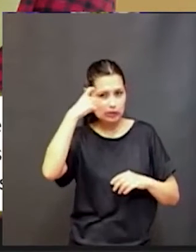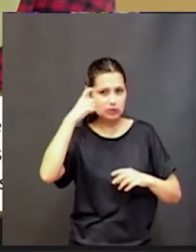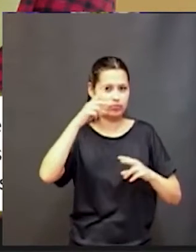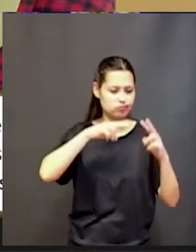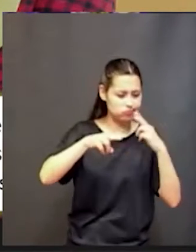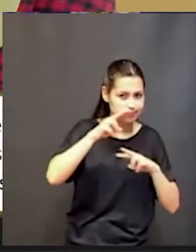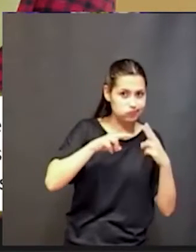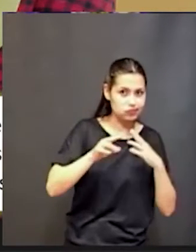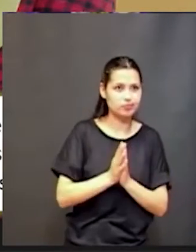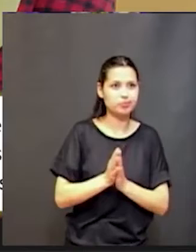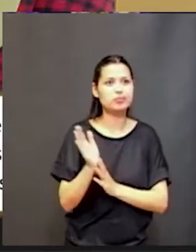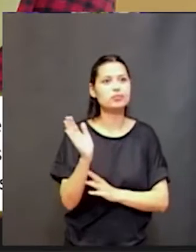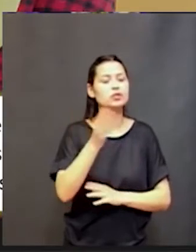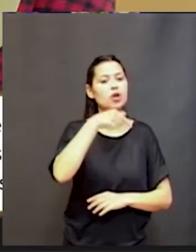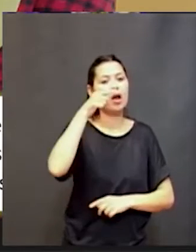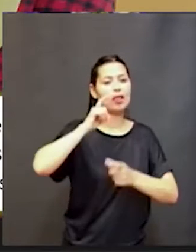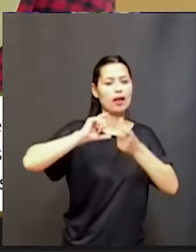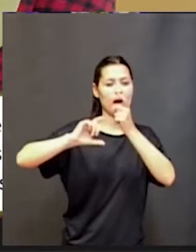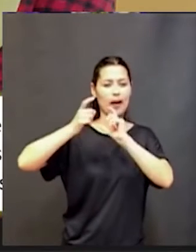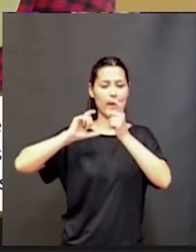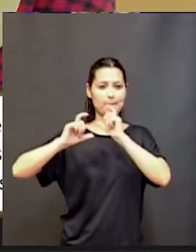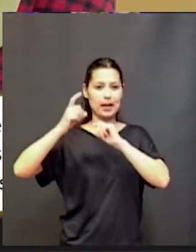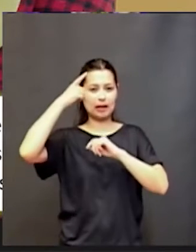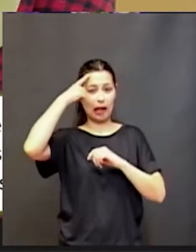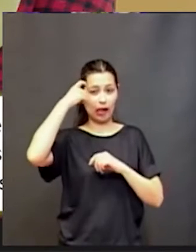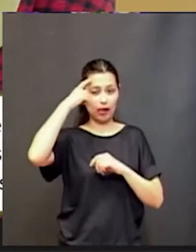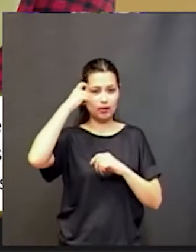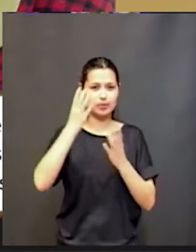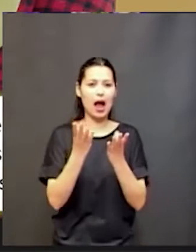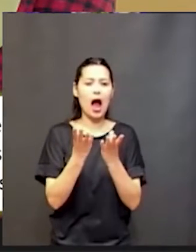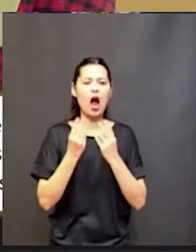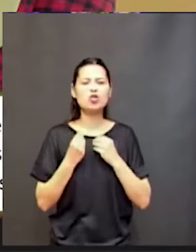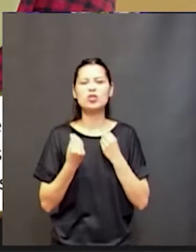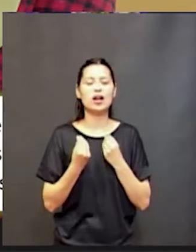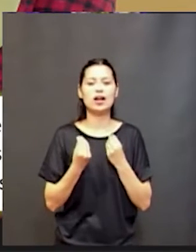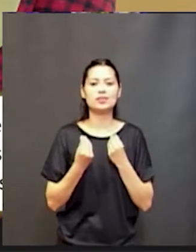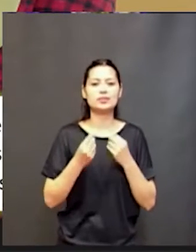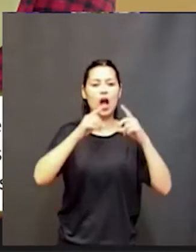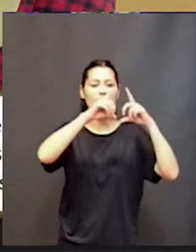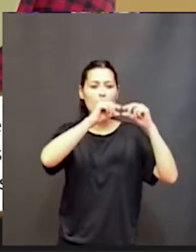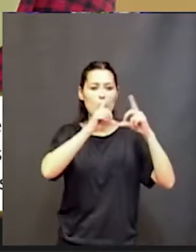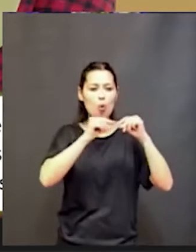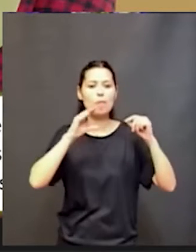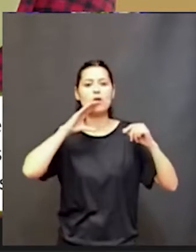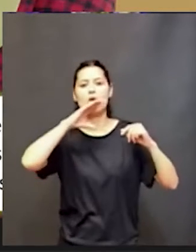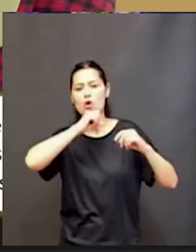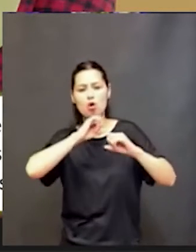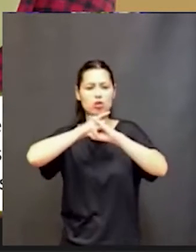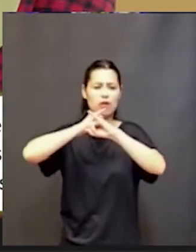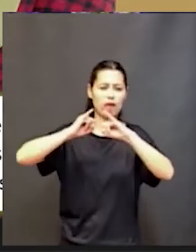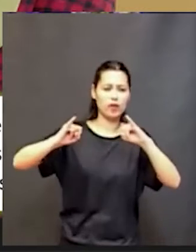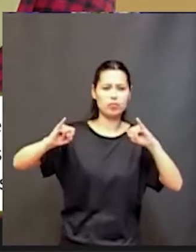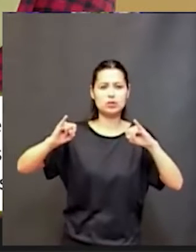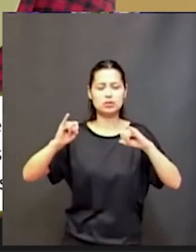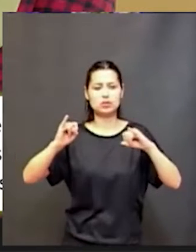Estas experiencias de aprendizaje nos permiten entender y descifrar números, códigos de información lectora el día de